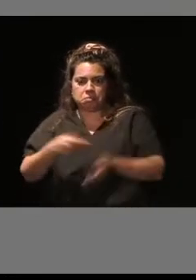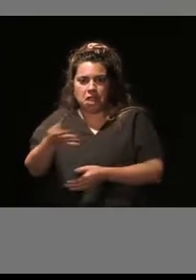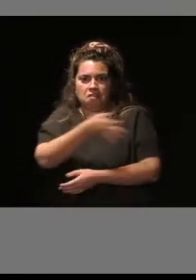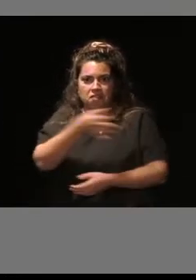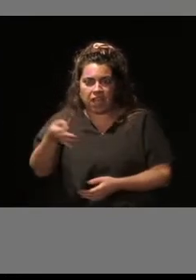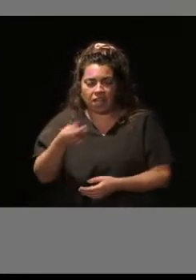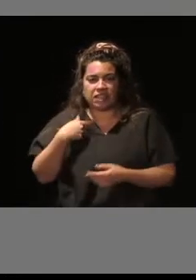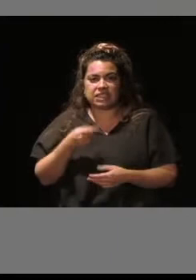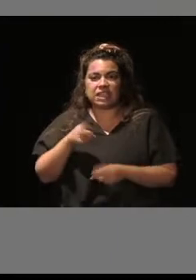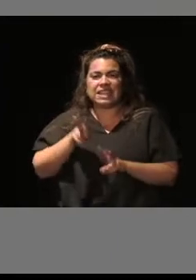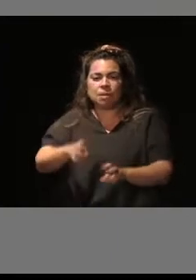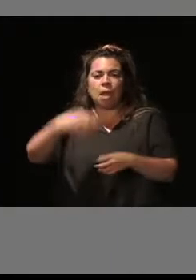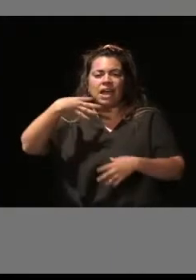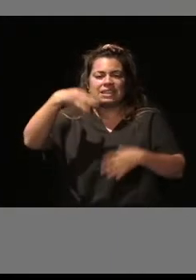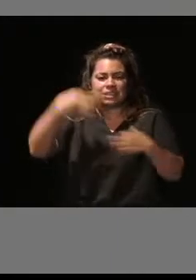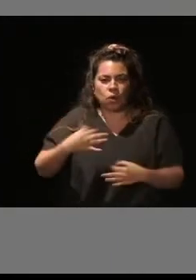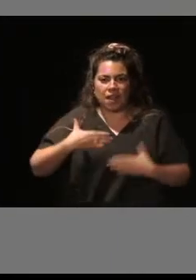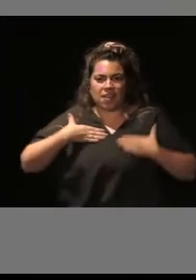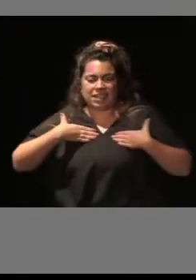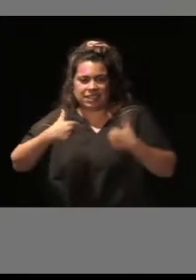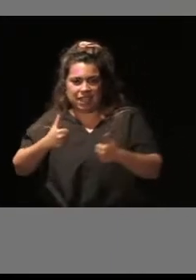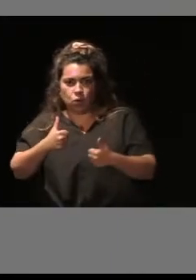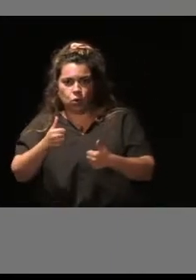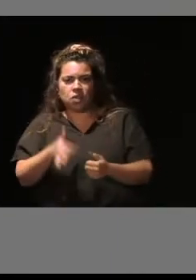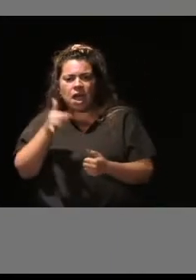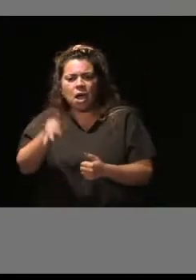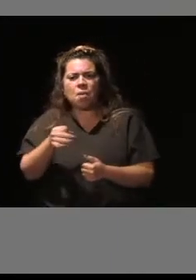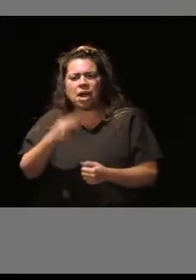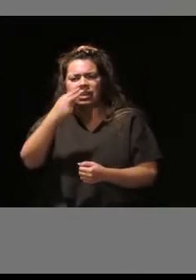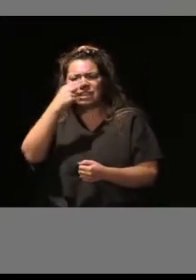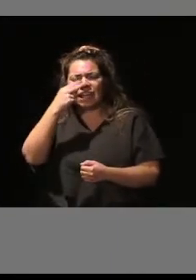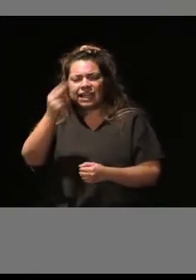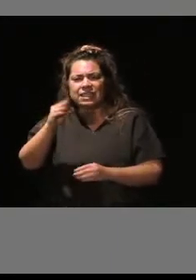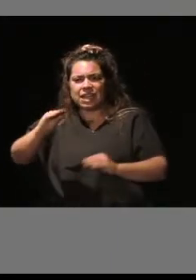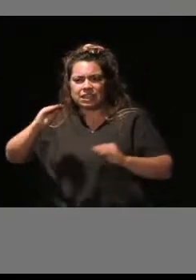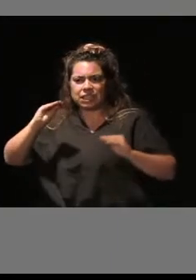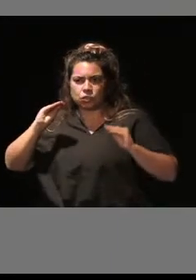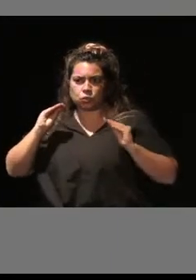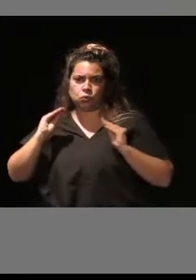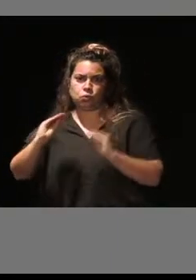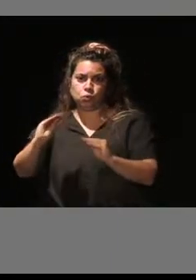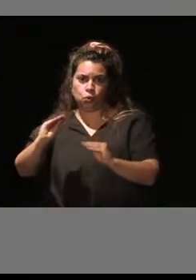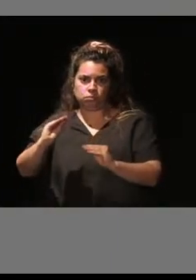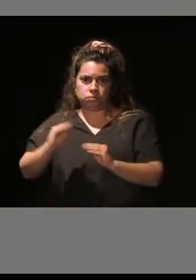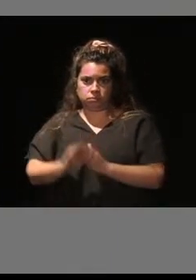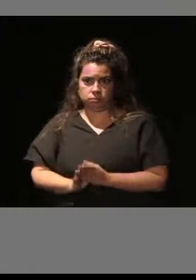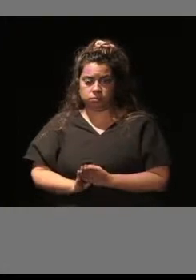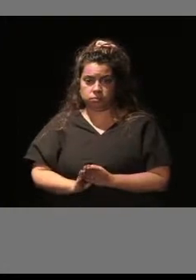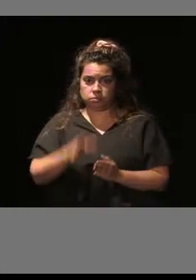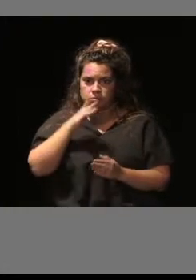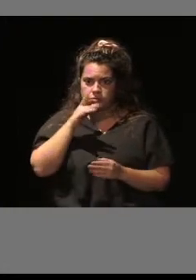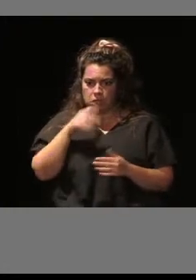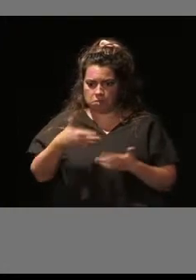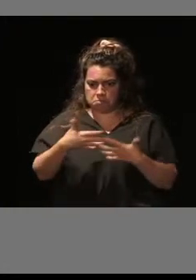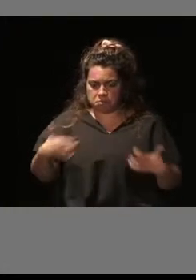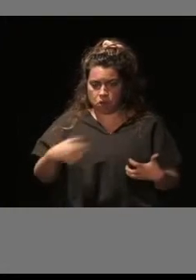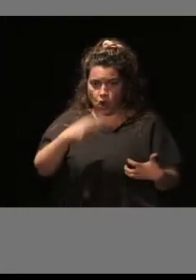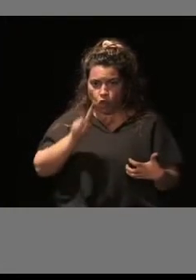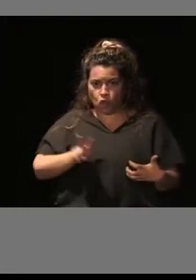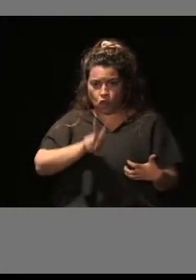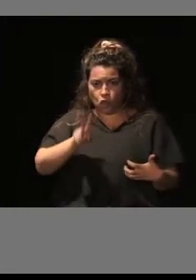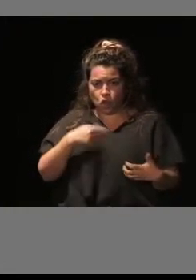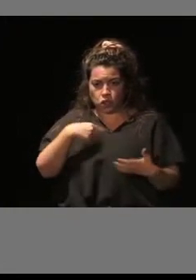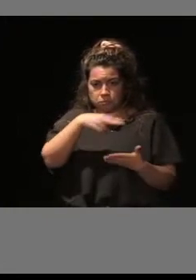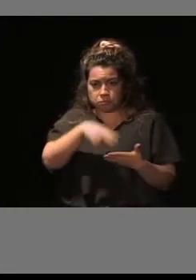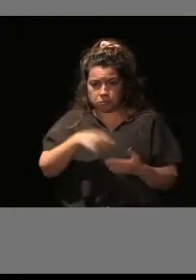la seguridad, la salud y los legítimos intereses económicos de los mismos. También voy a leer parte del apartado 2, que es muy importante